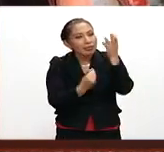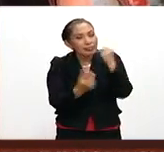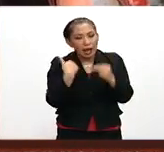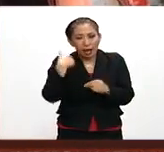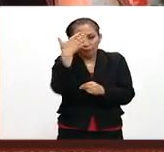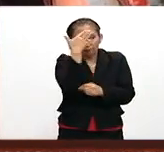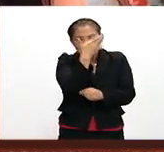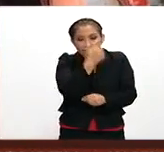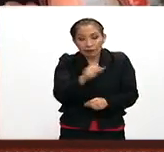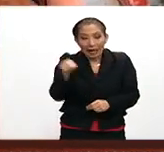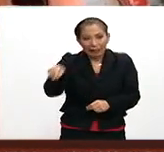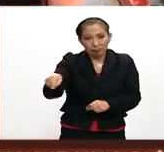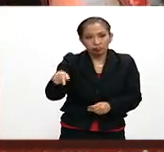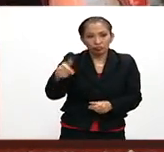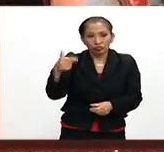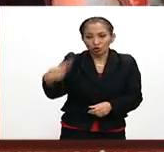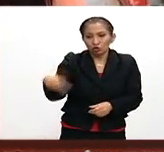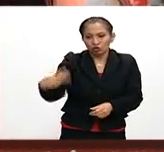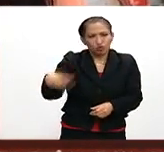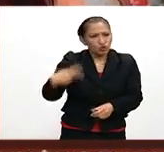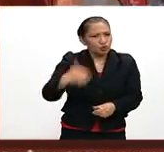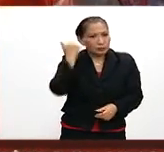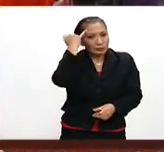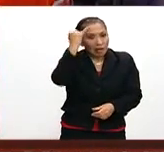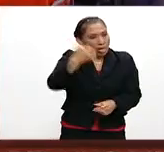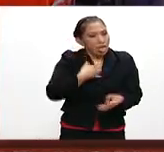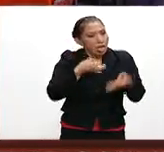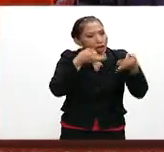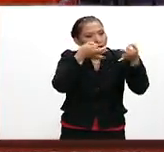en donde él por iniciativa propia